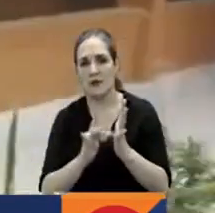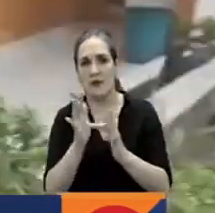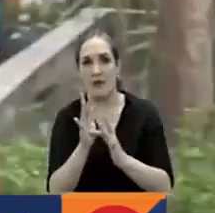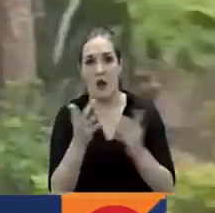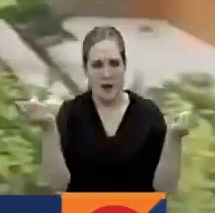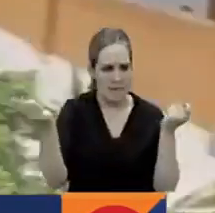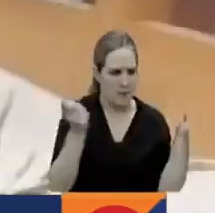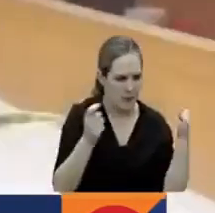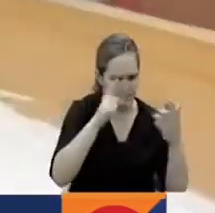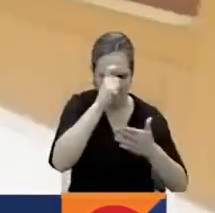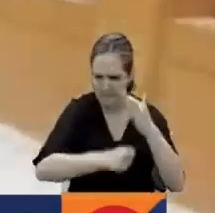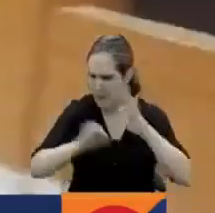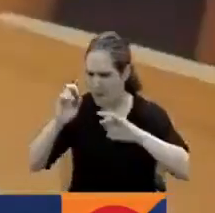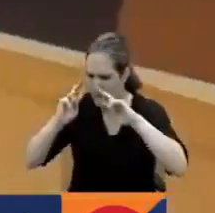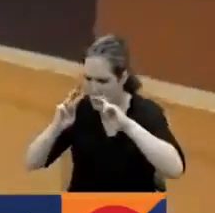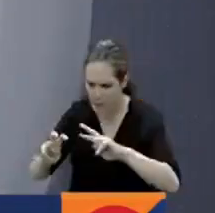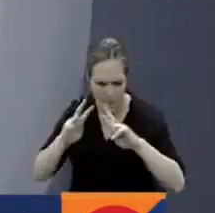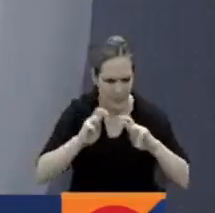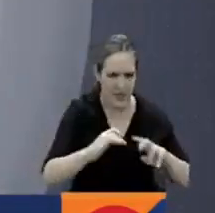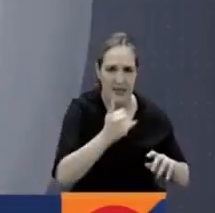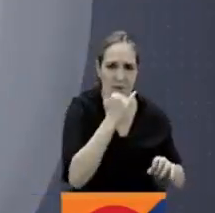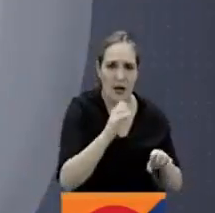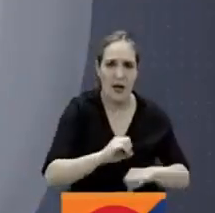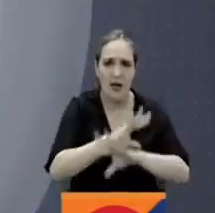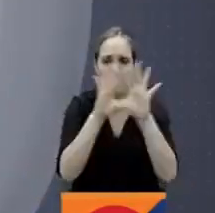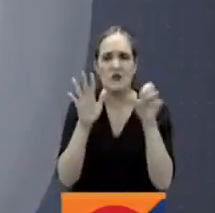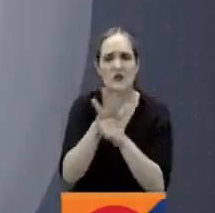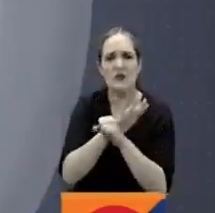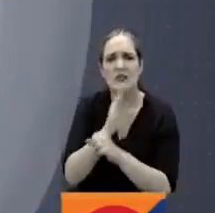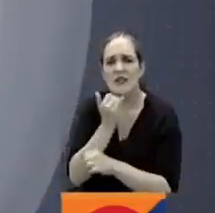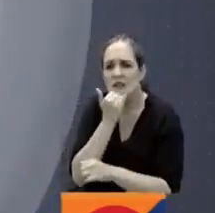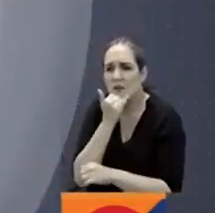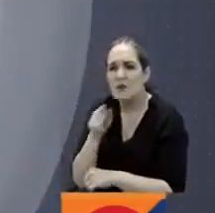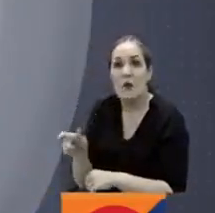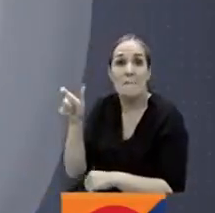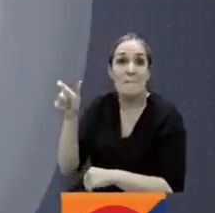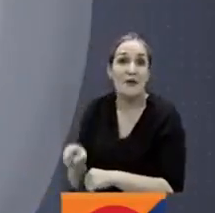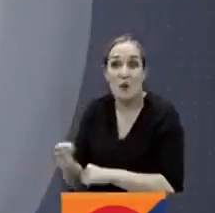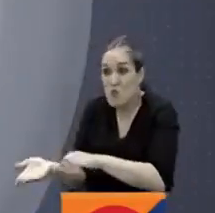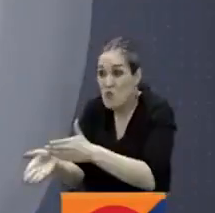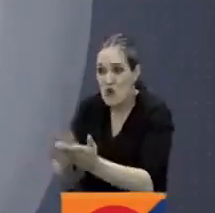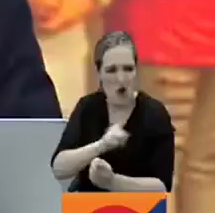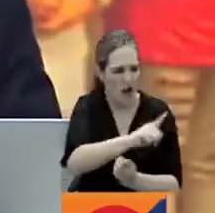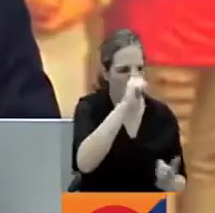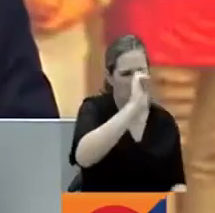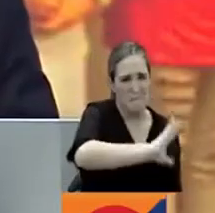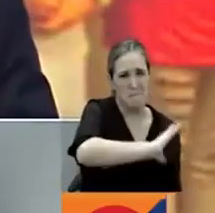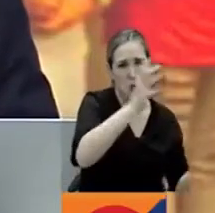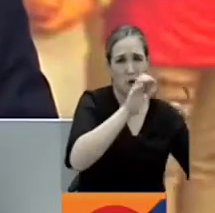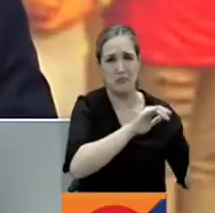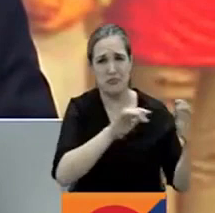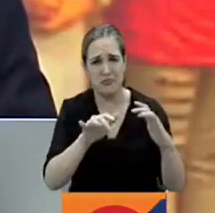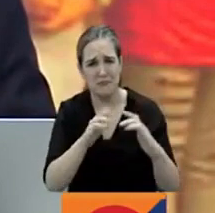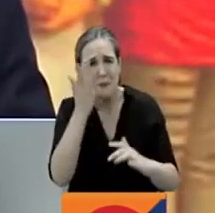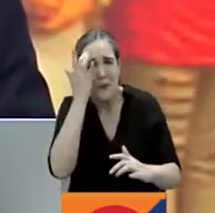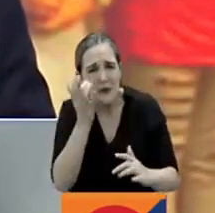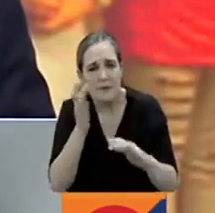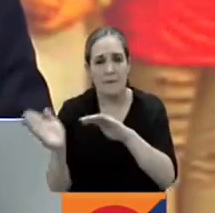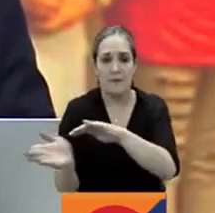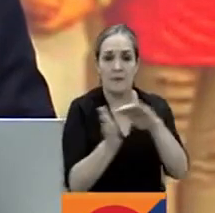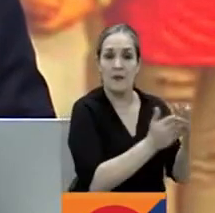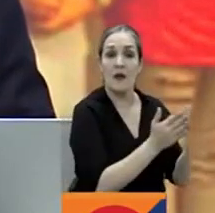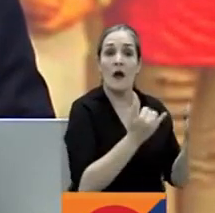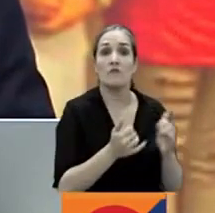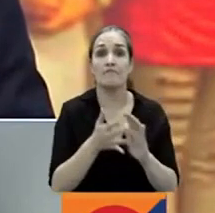autoridades adelantan las investigaciones para esclarecer la muerte que causó la ira de los habitantes. Las autoridades propinaron un duro